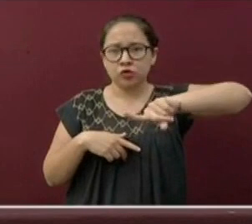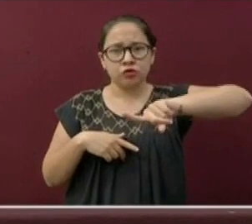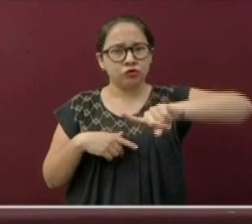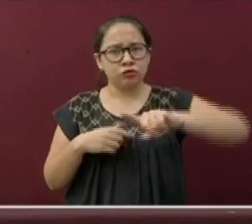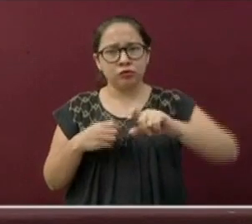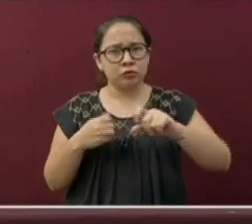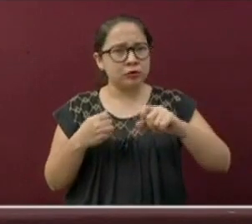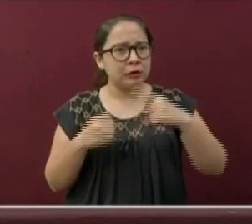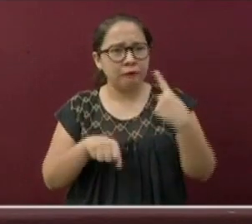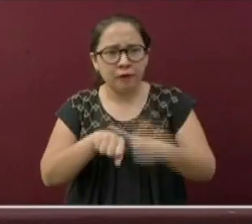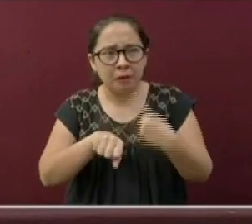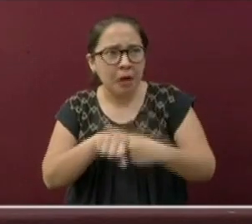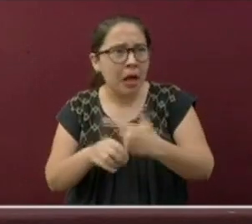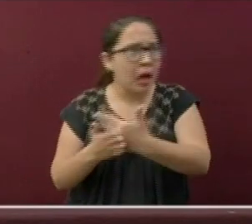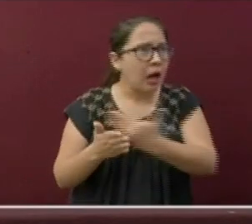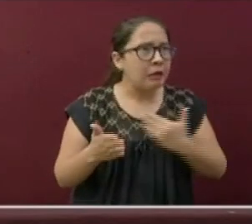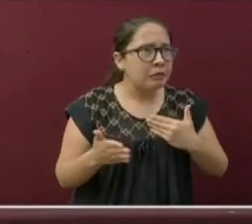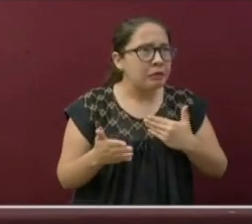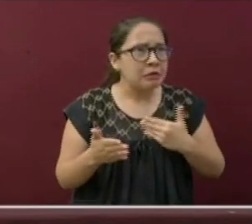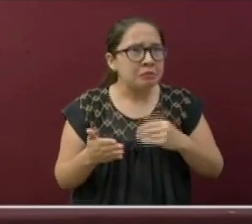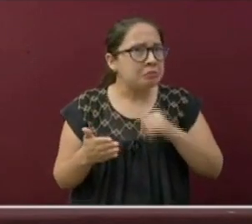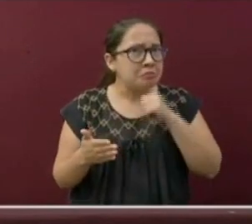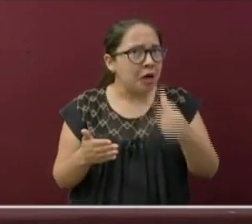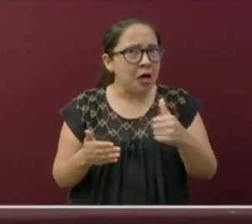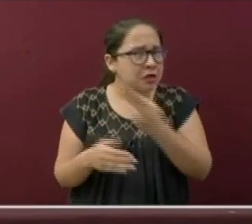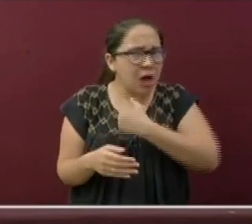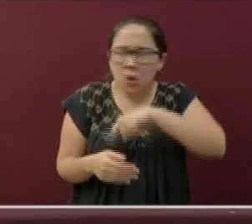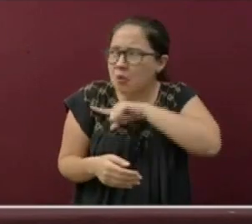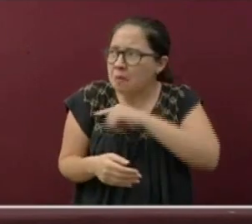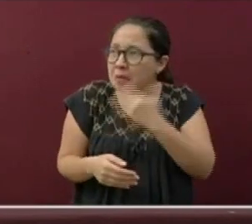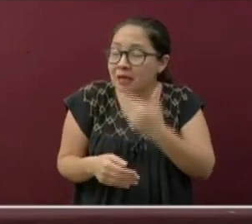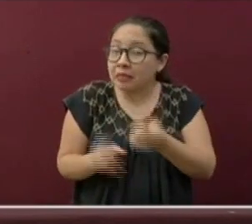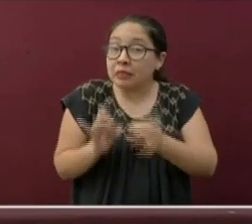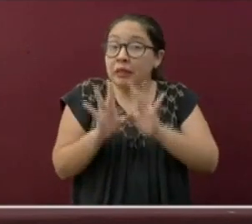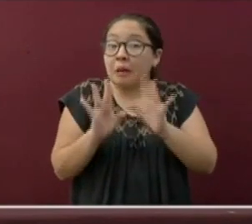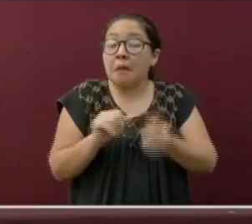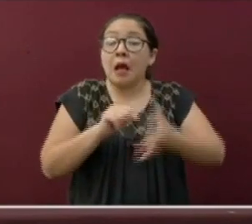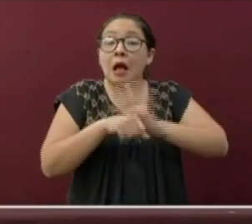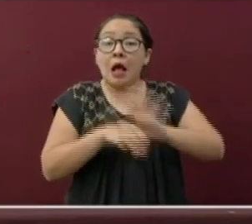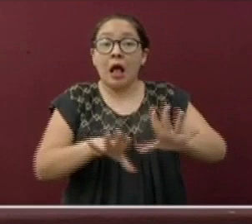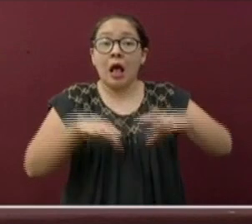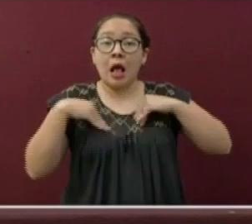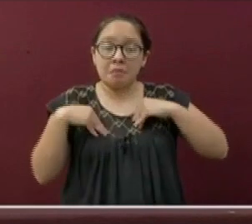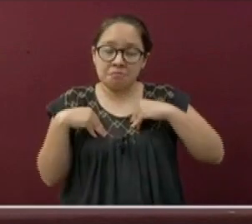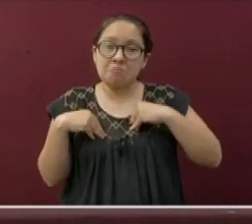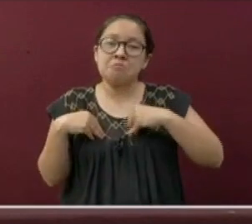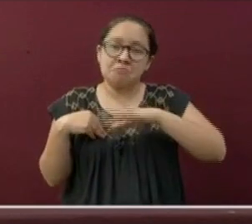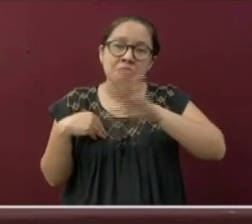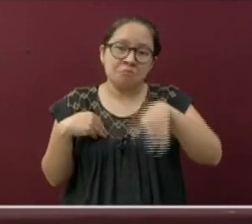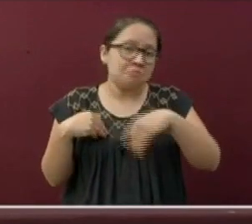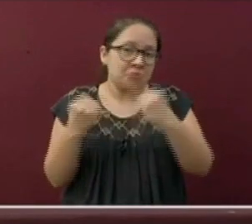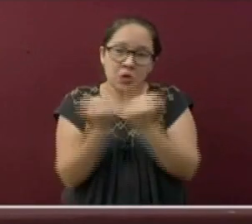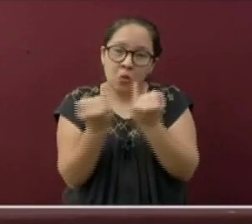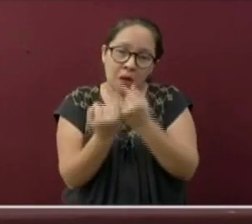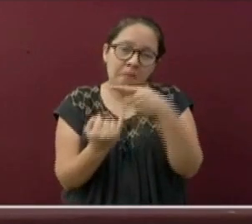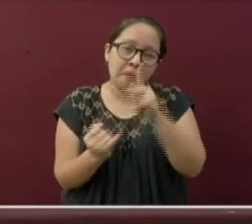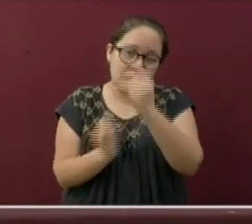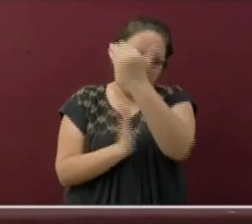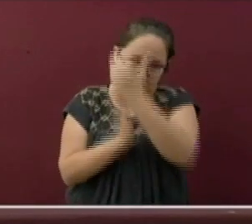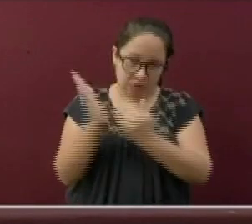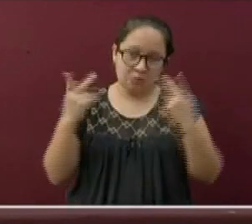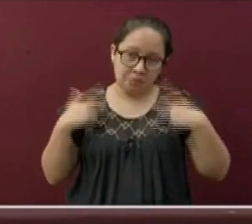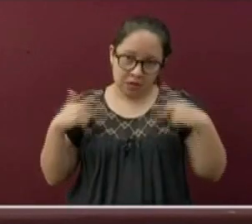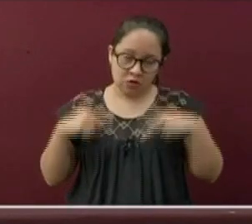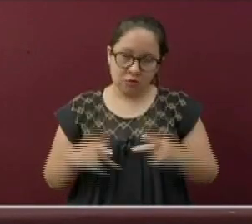comorbilidad y que en quienes la proporción de muerte fue mucho menor. Gracias.